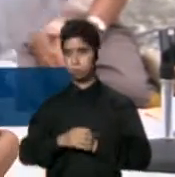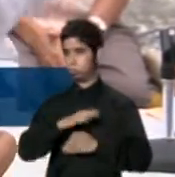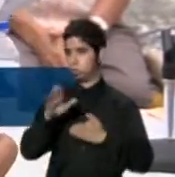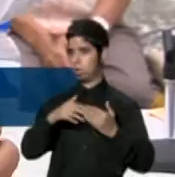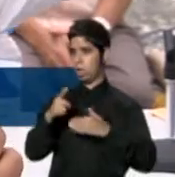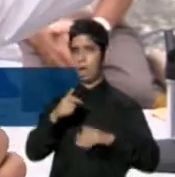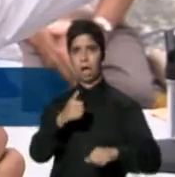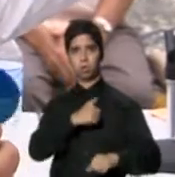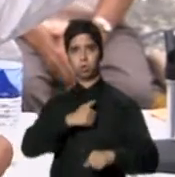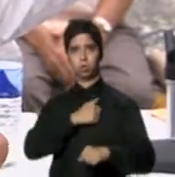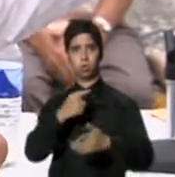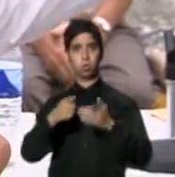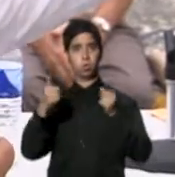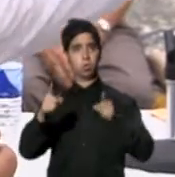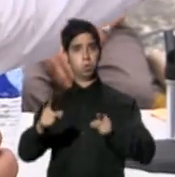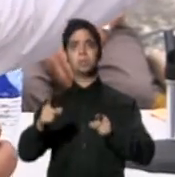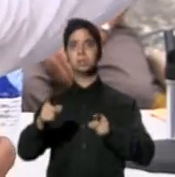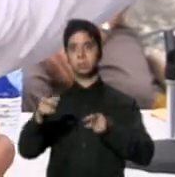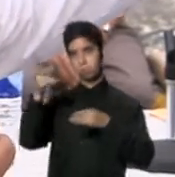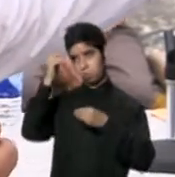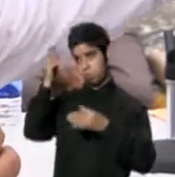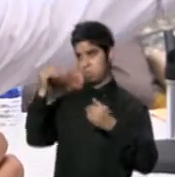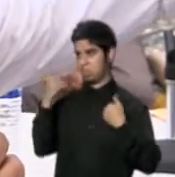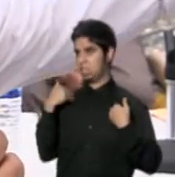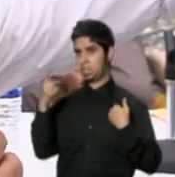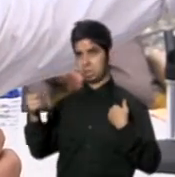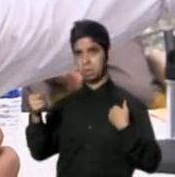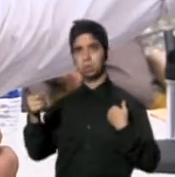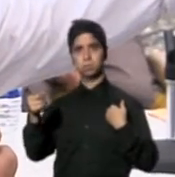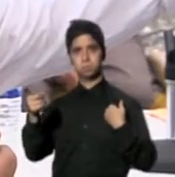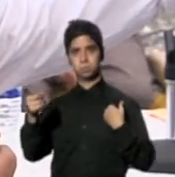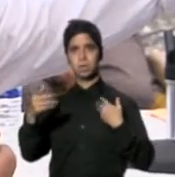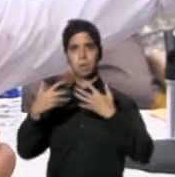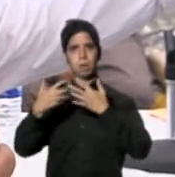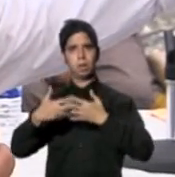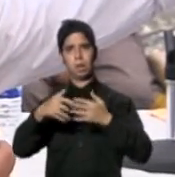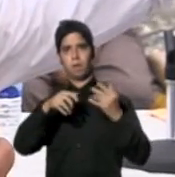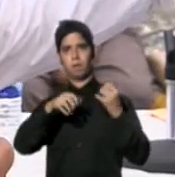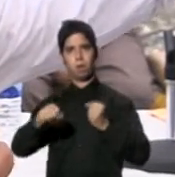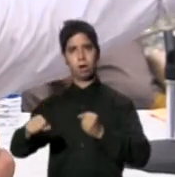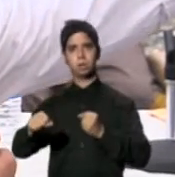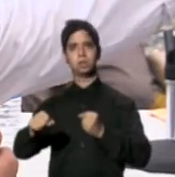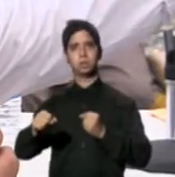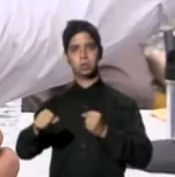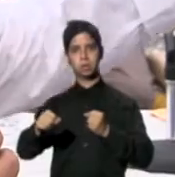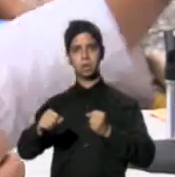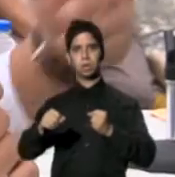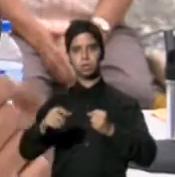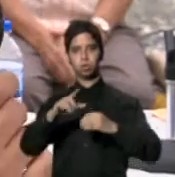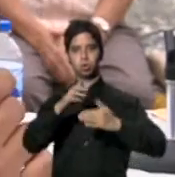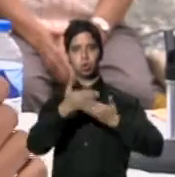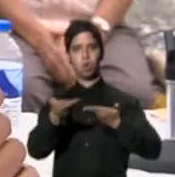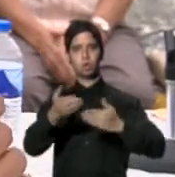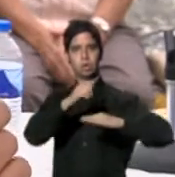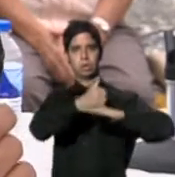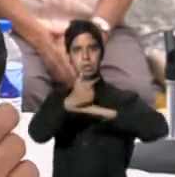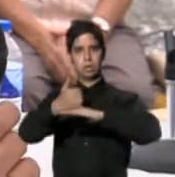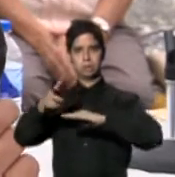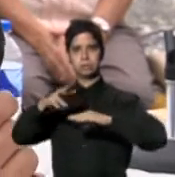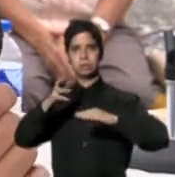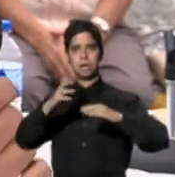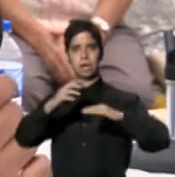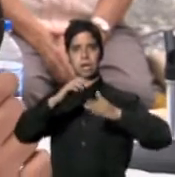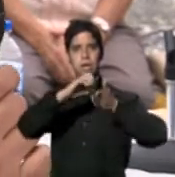están con acetileno y maquinaria fuerte sacando el material de la central Coloso y honestamente